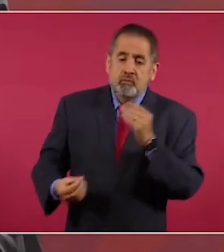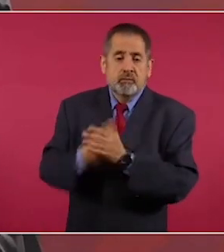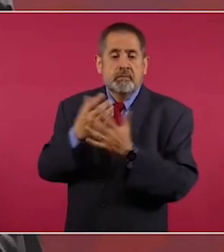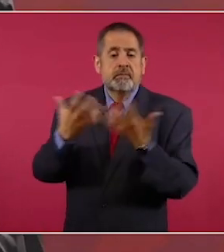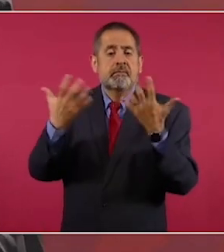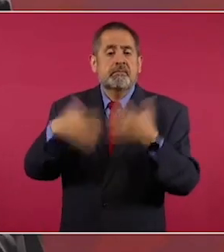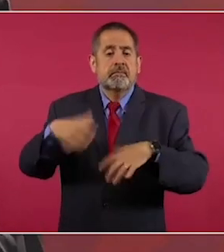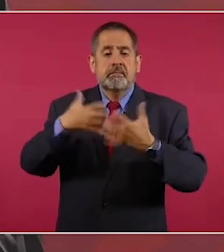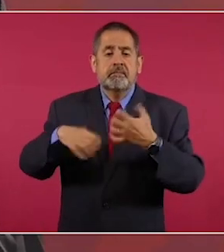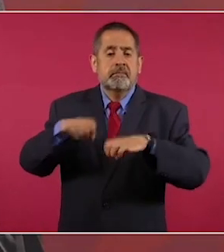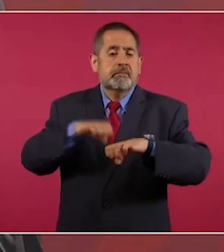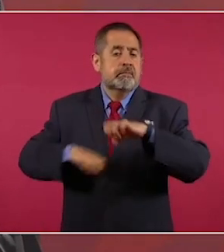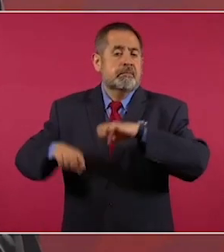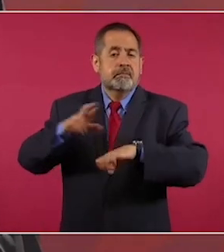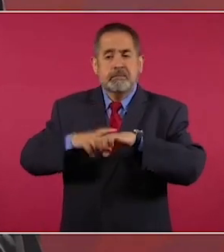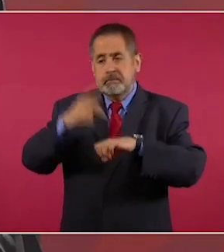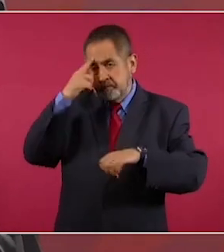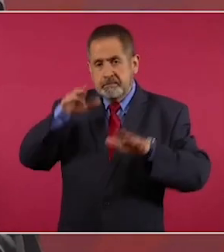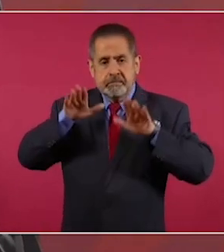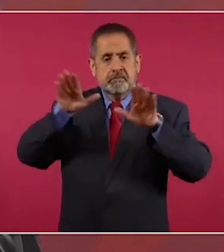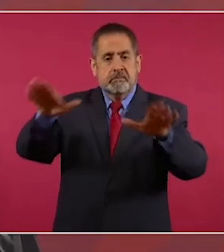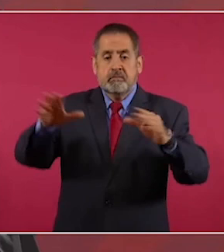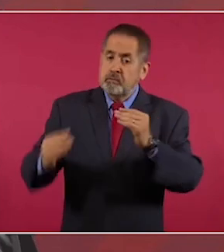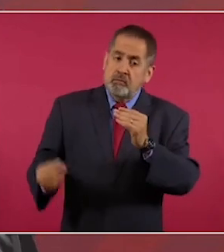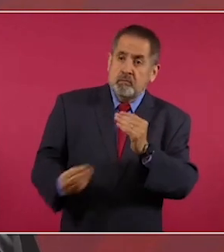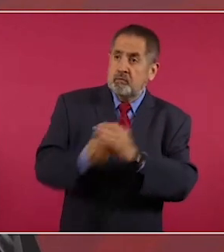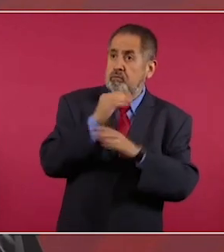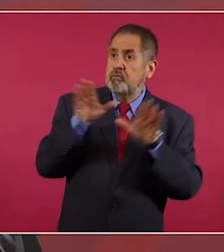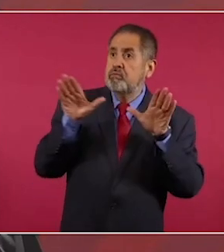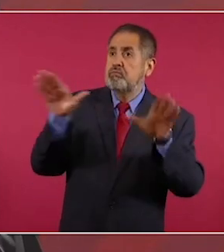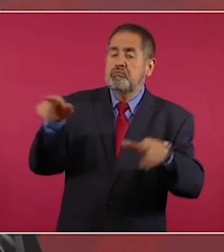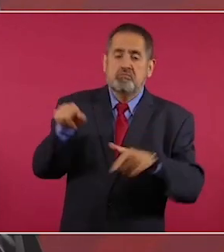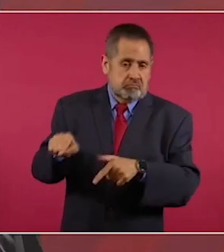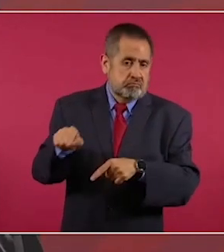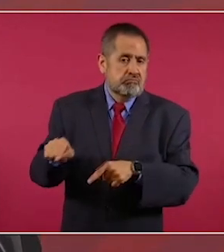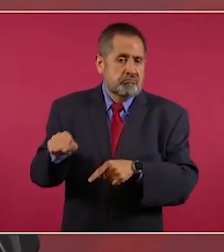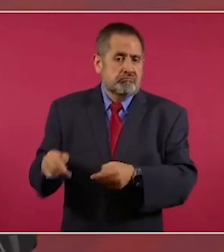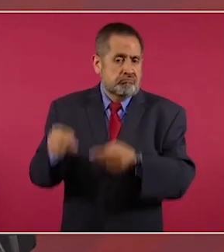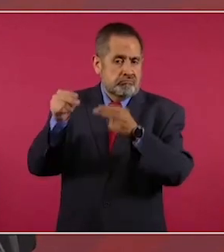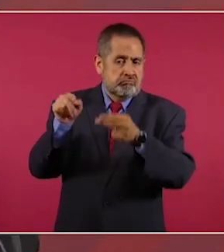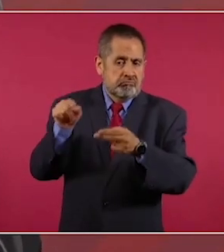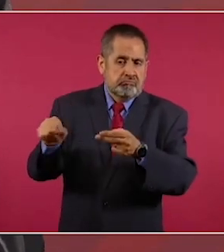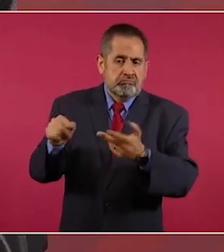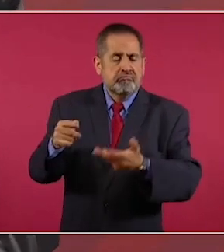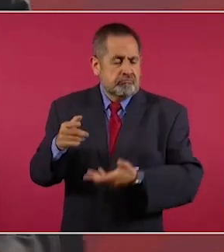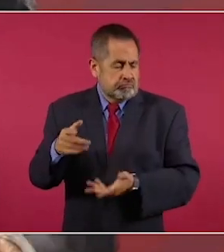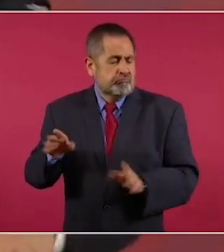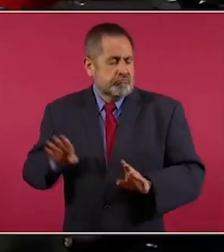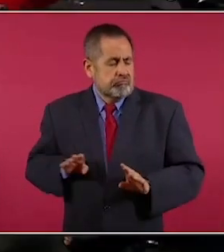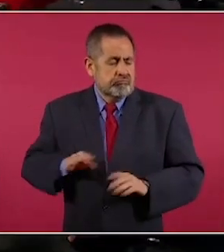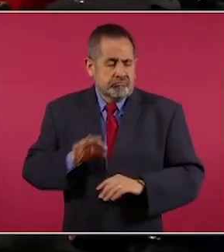de aviación aérea.